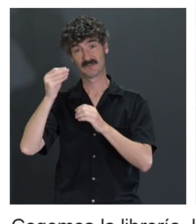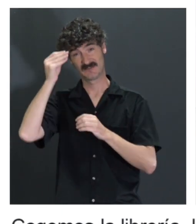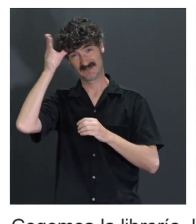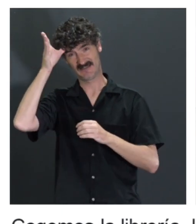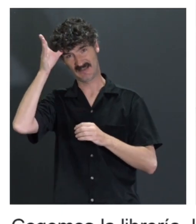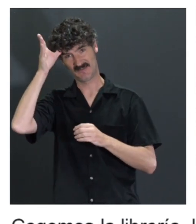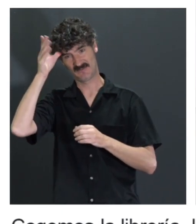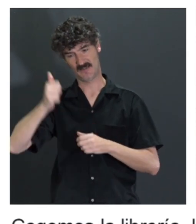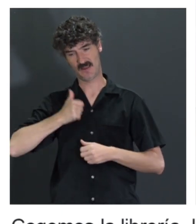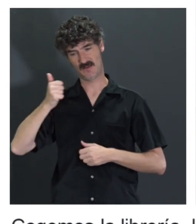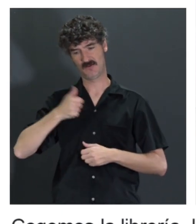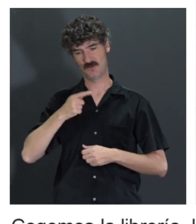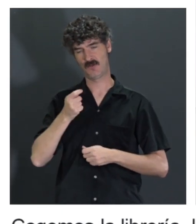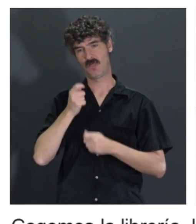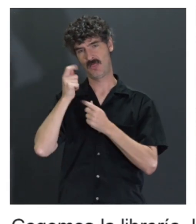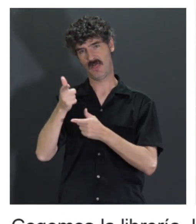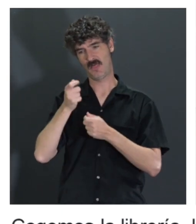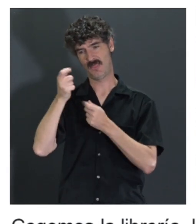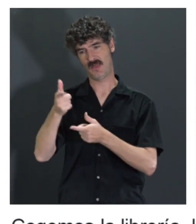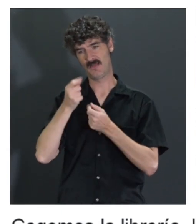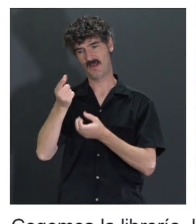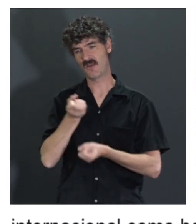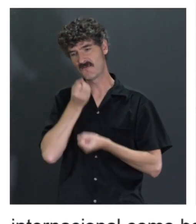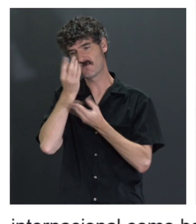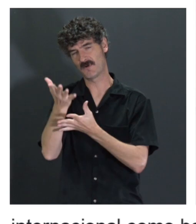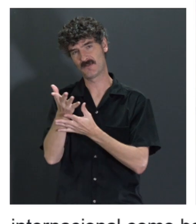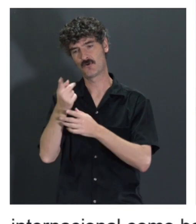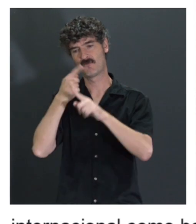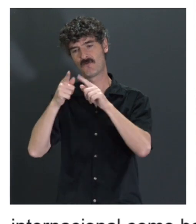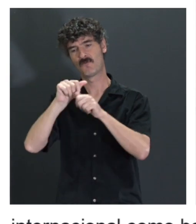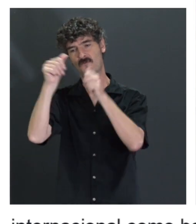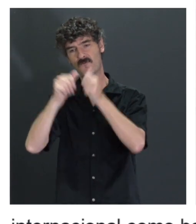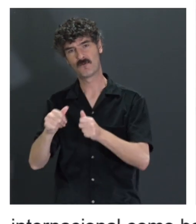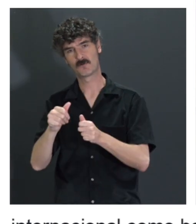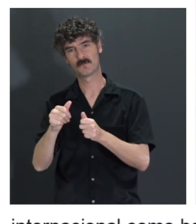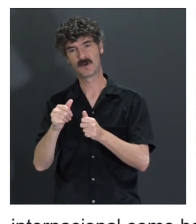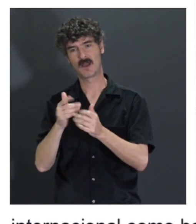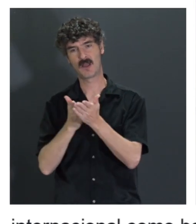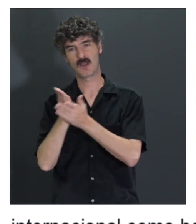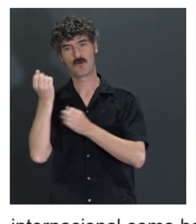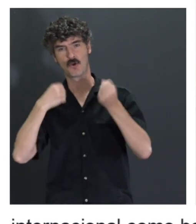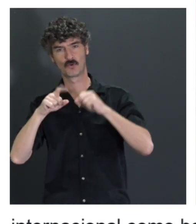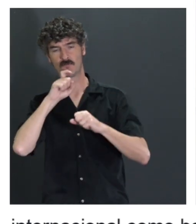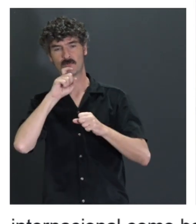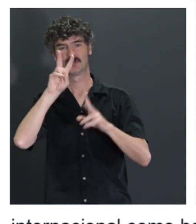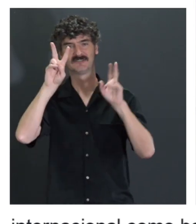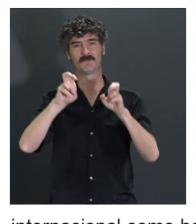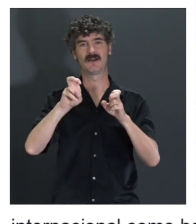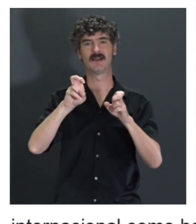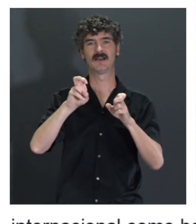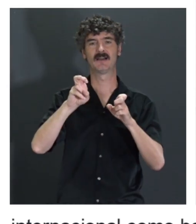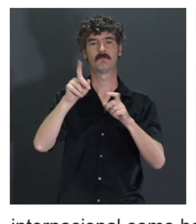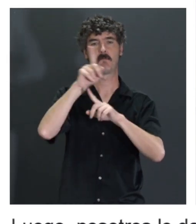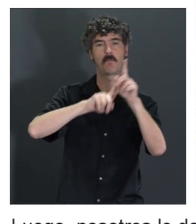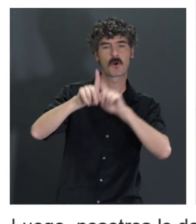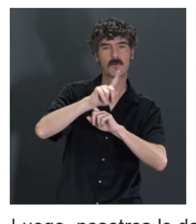Luego nosotros le damos más información, le damos pautas sobre cuál es la mejor conducta a la hora de resolver los problemas